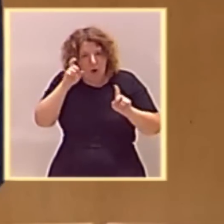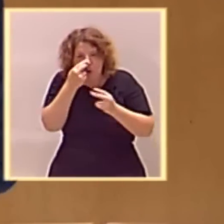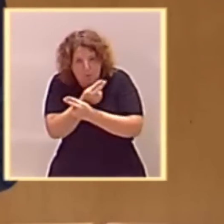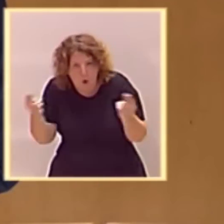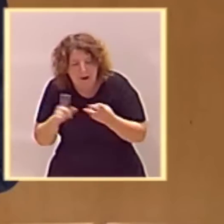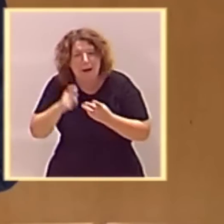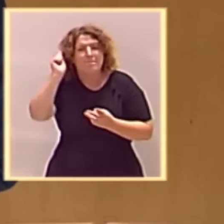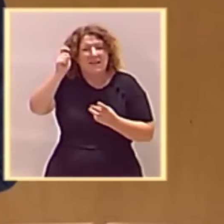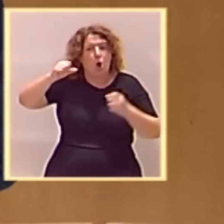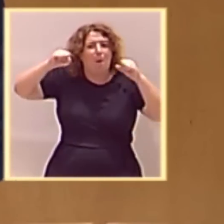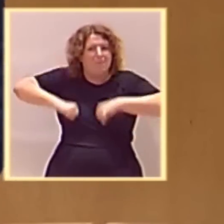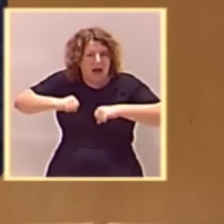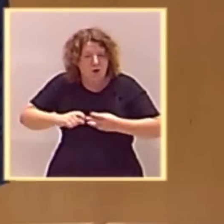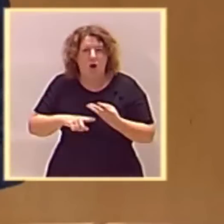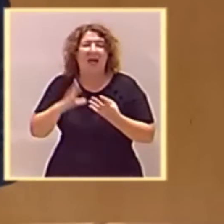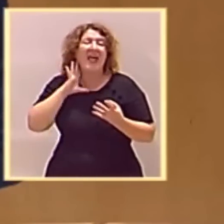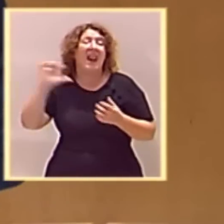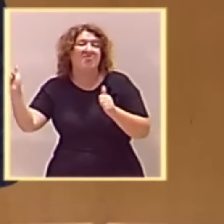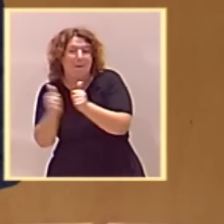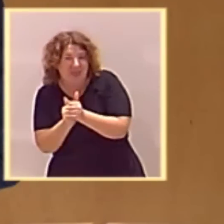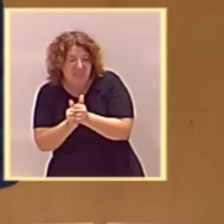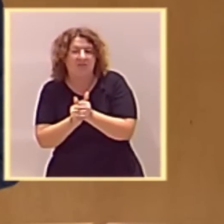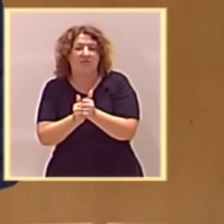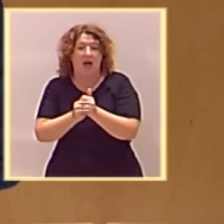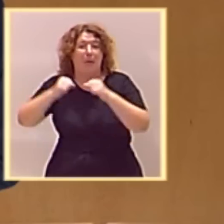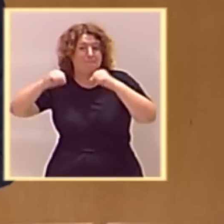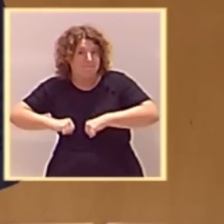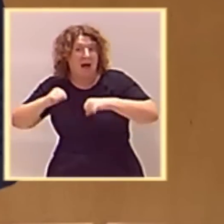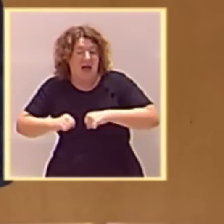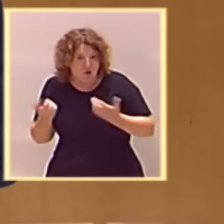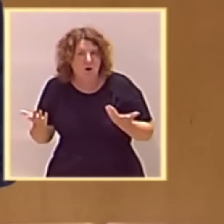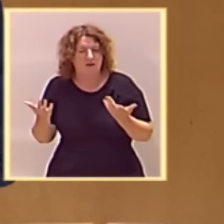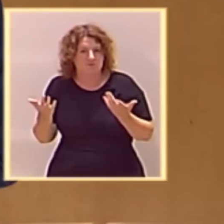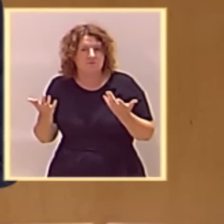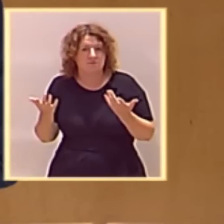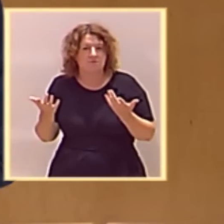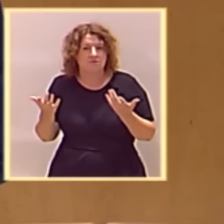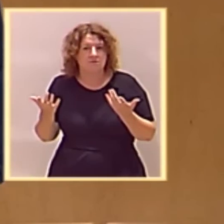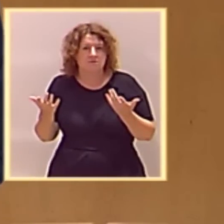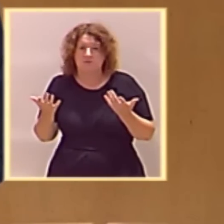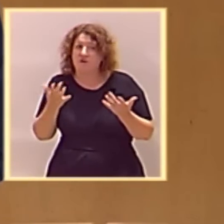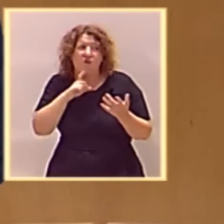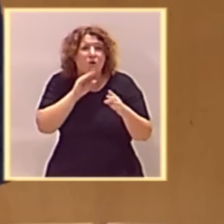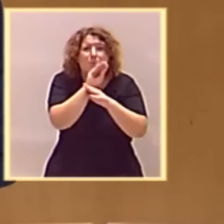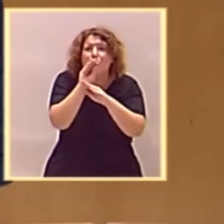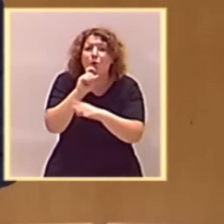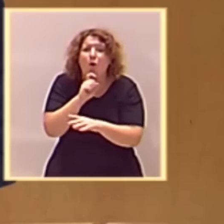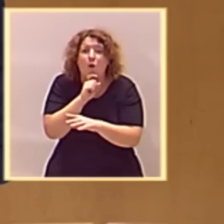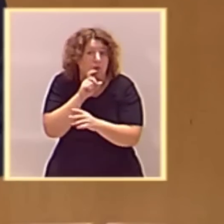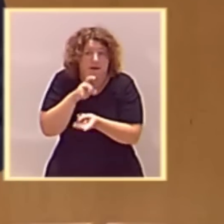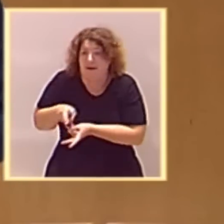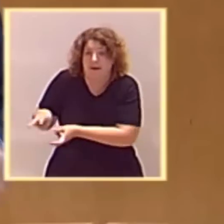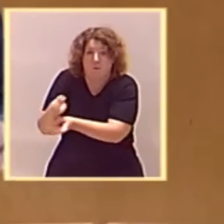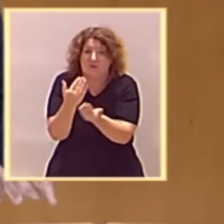las pensiones de nuestros mayores, la dependencia también de los mayores dependientes y no tan mayores, se financia con impuestos.